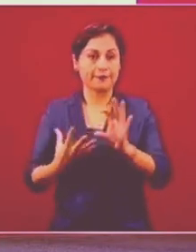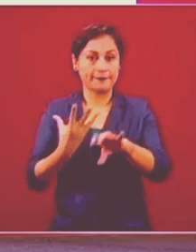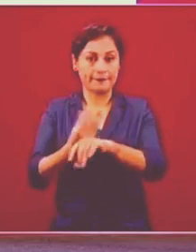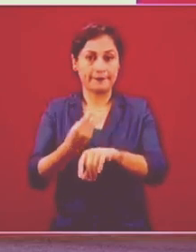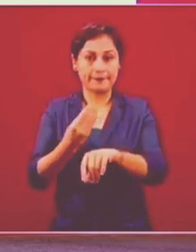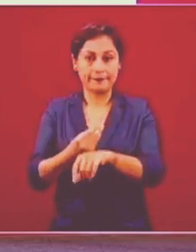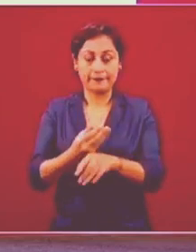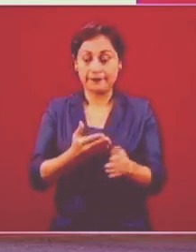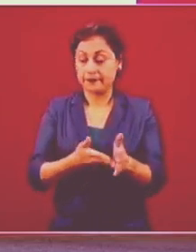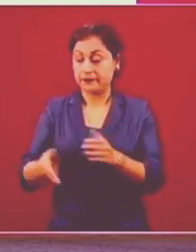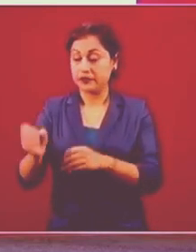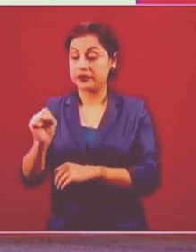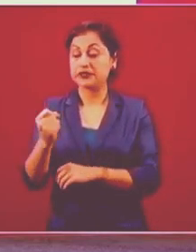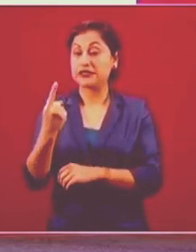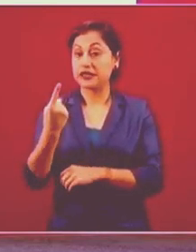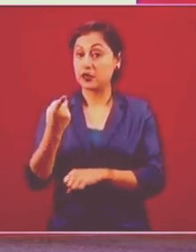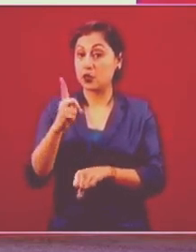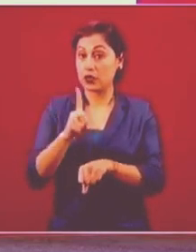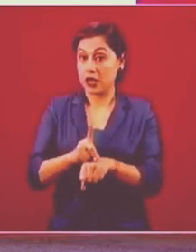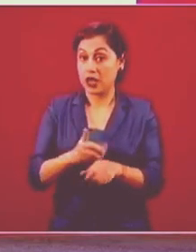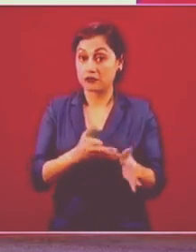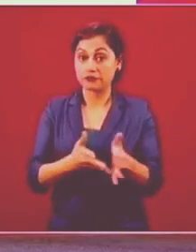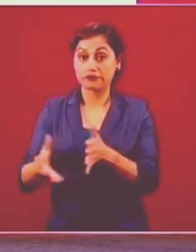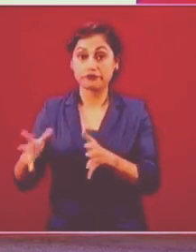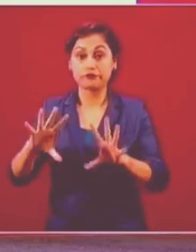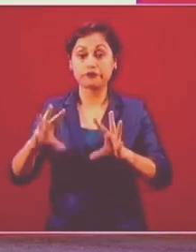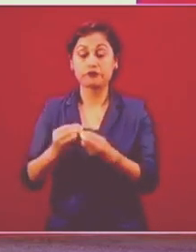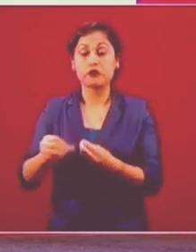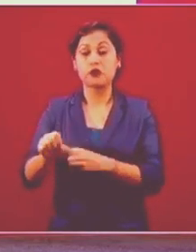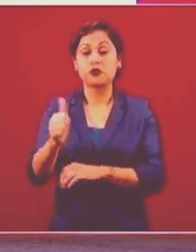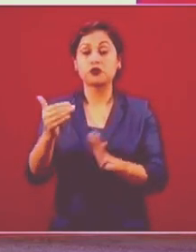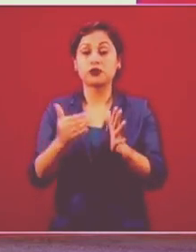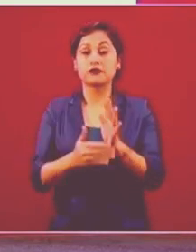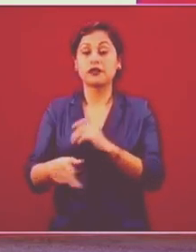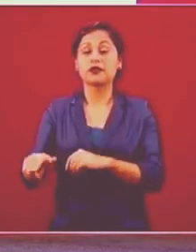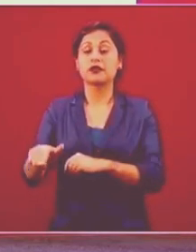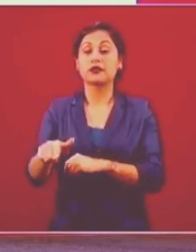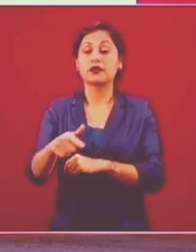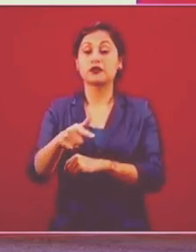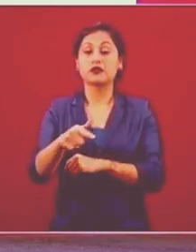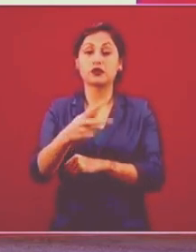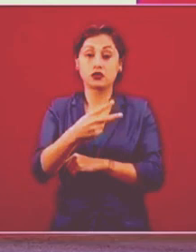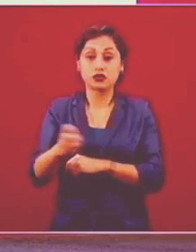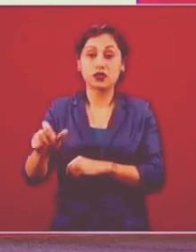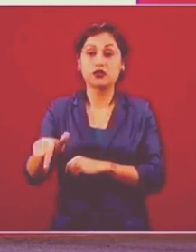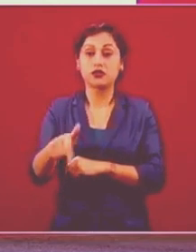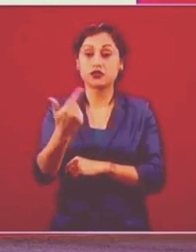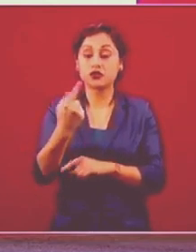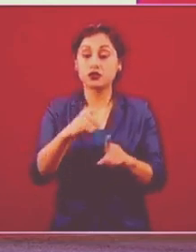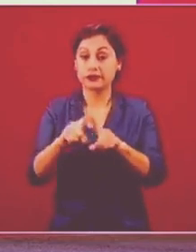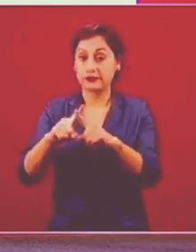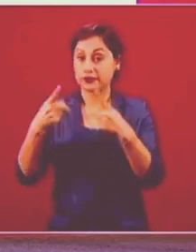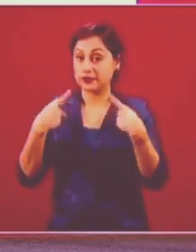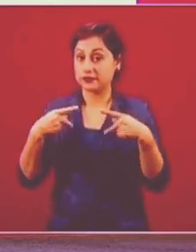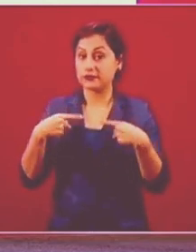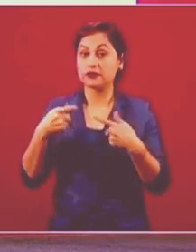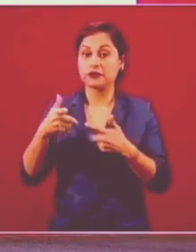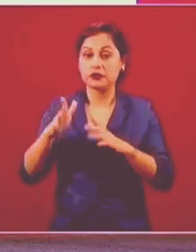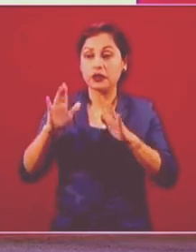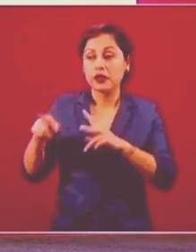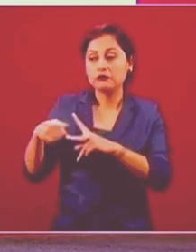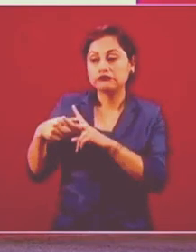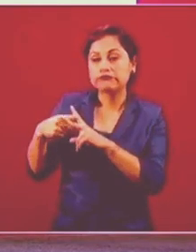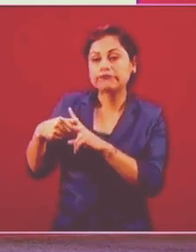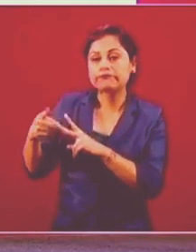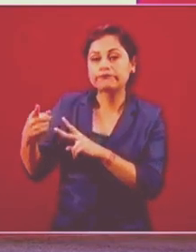61 días tendríamos 11 mil 212 casos en la curva de predicción, la que está en